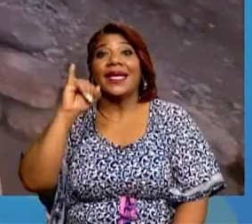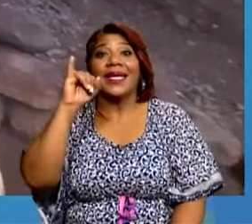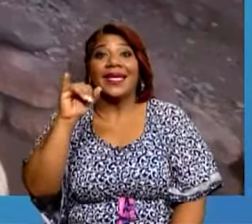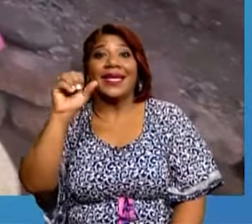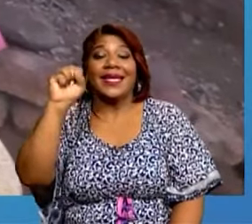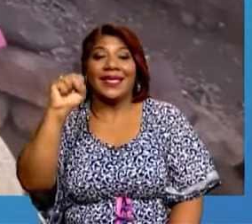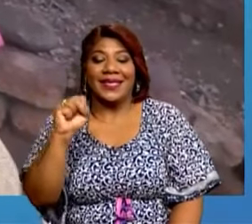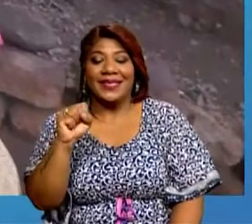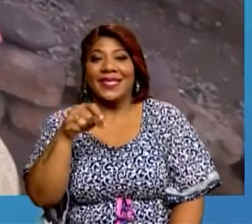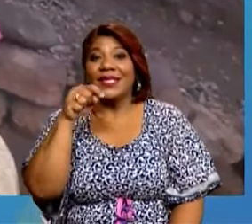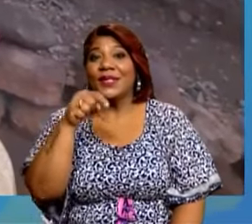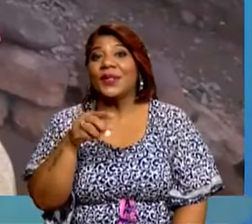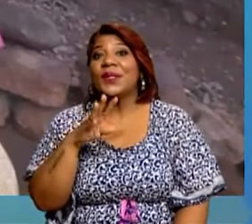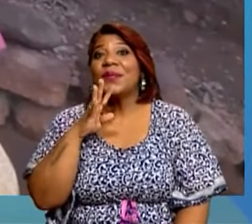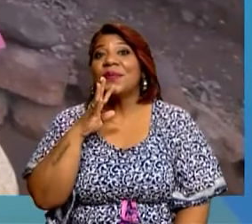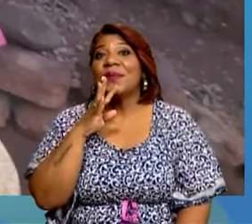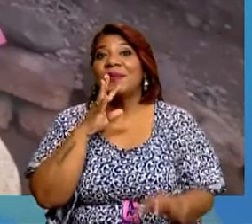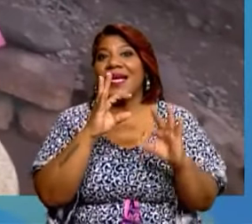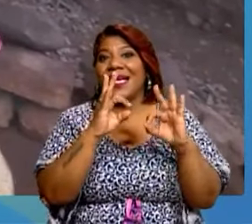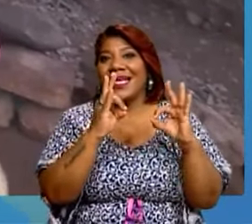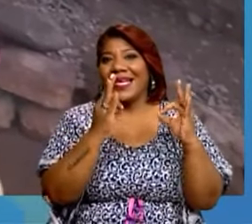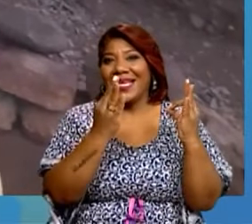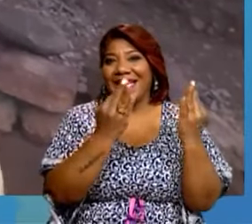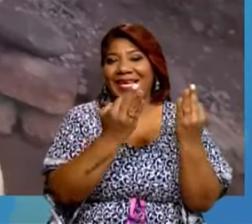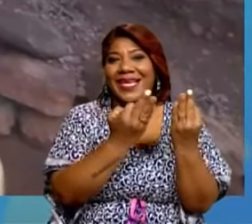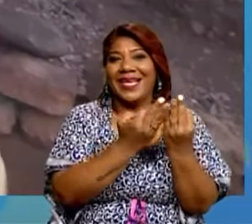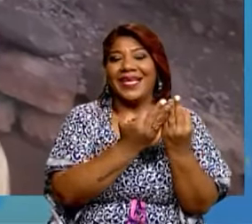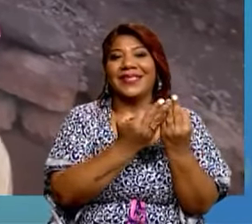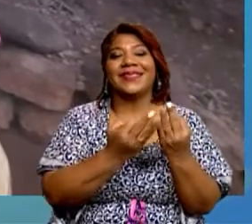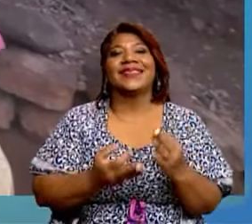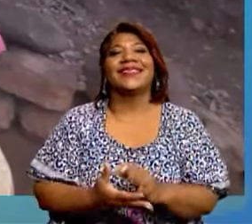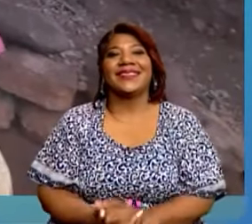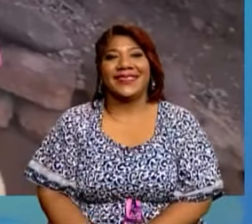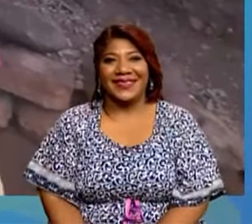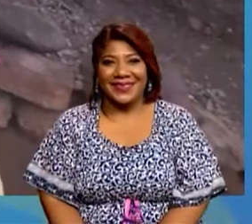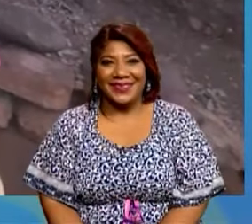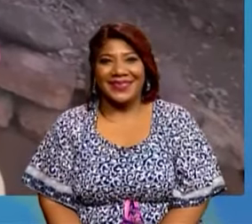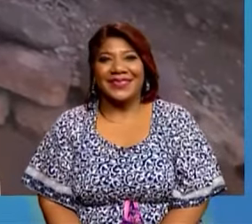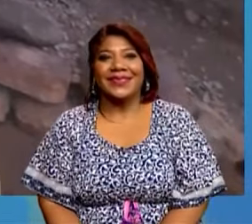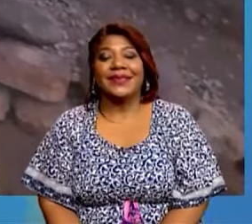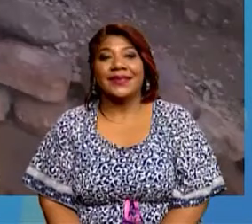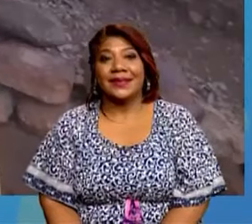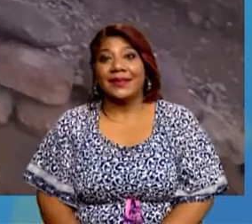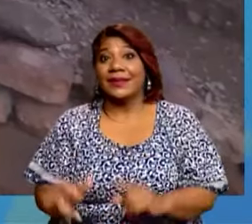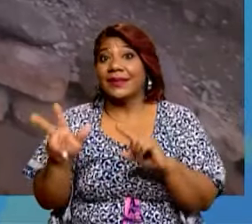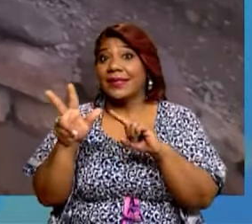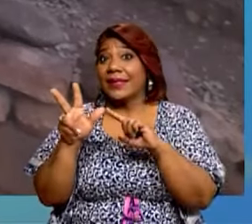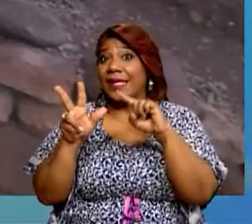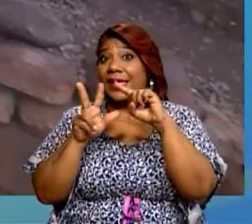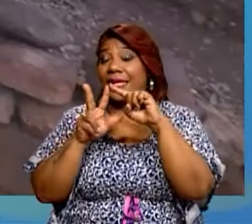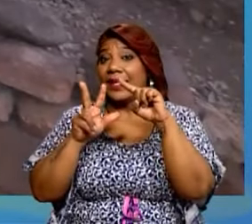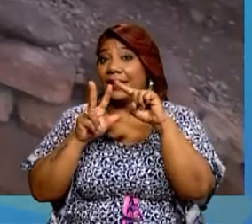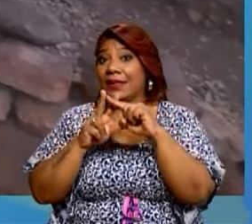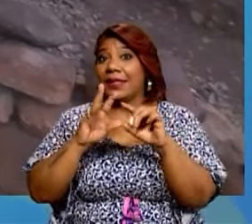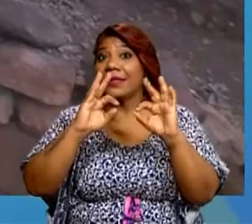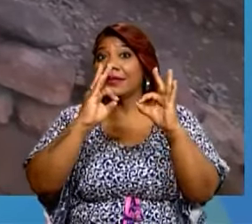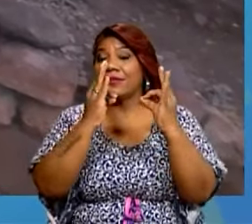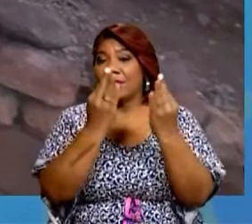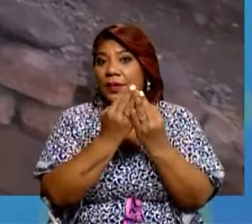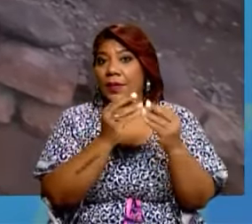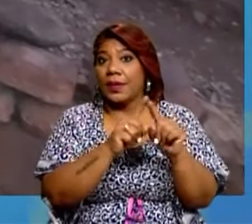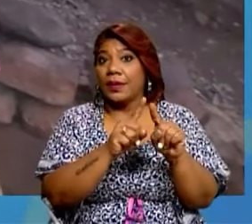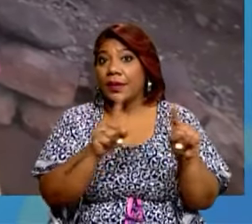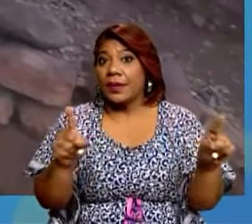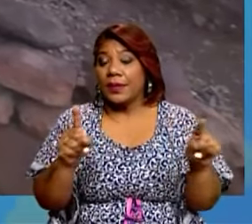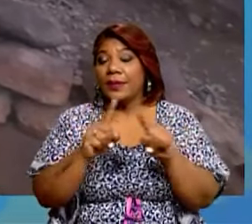le voy a hablar las familias que son. Hay tres clases de familias que son la